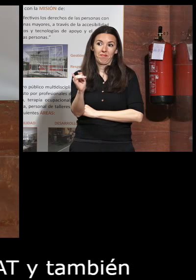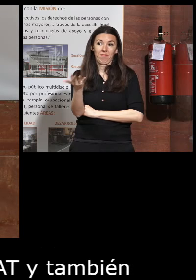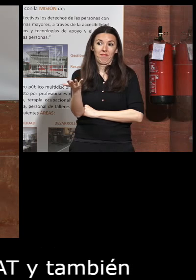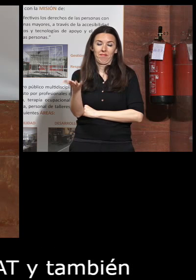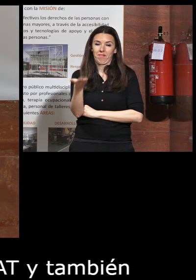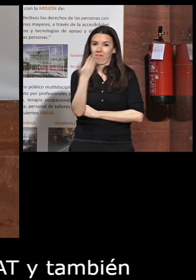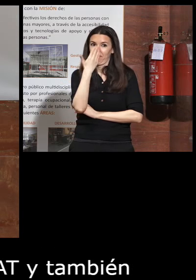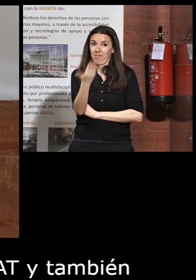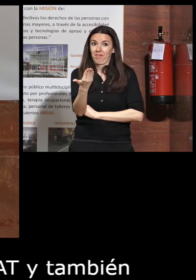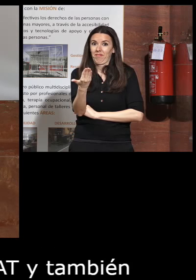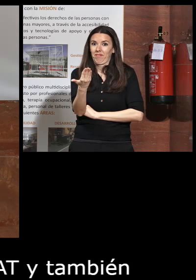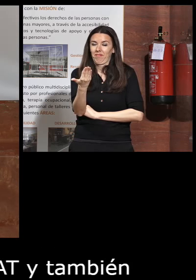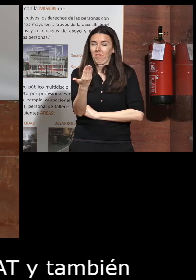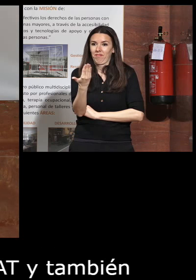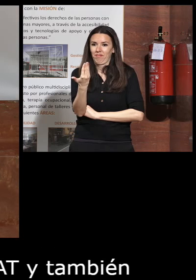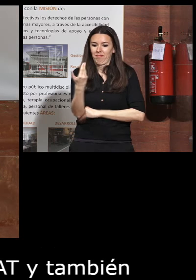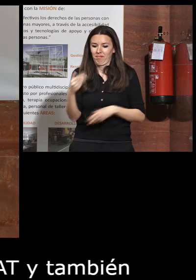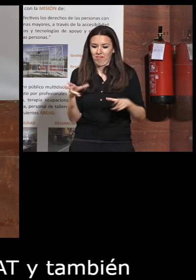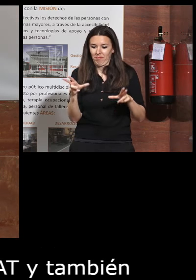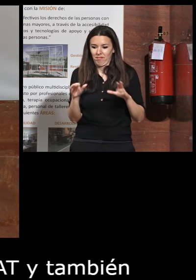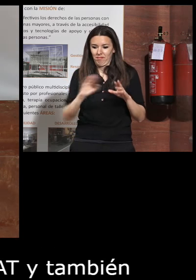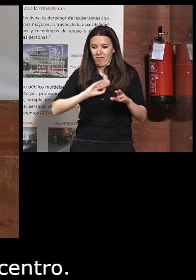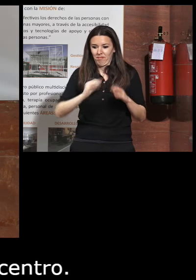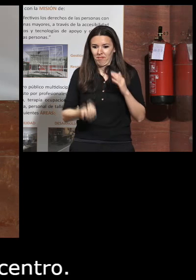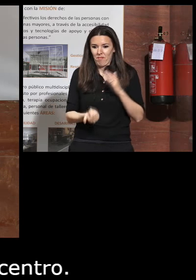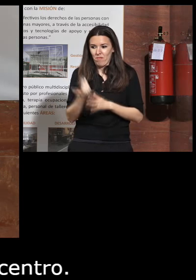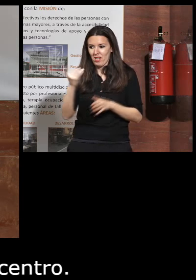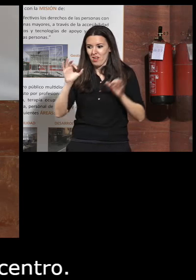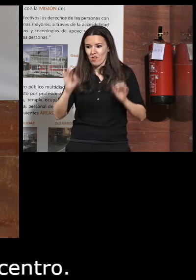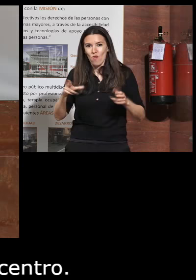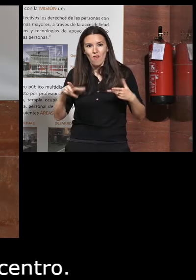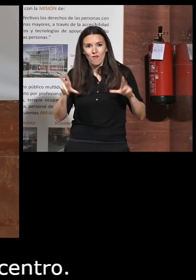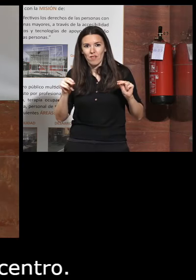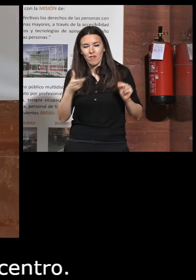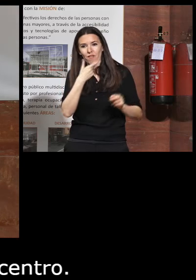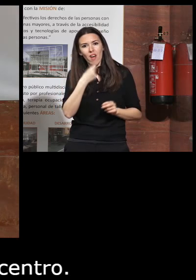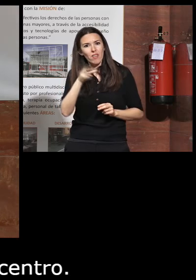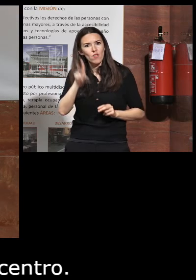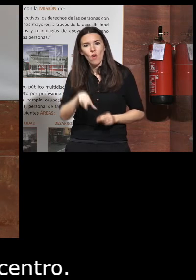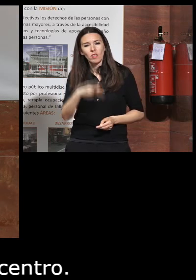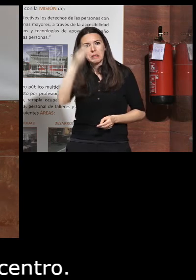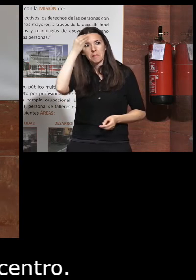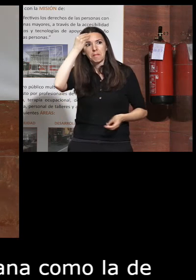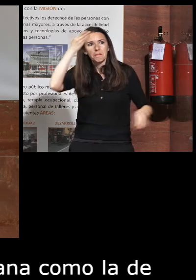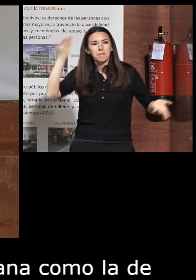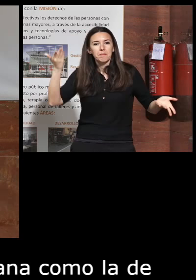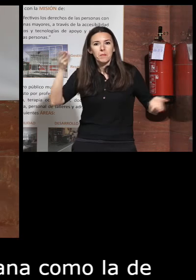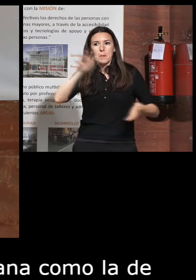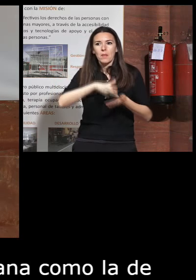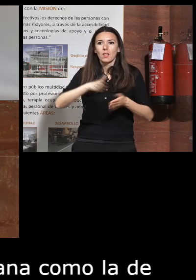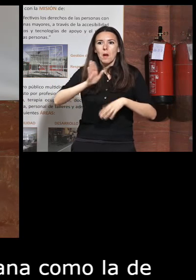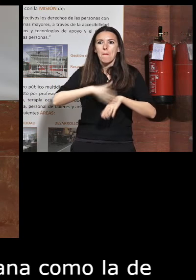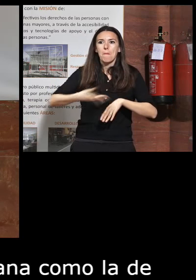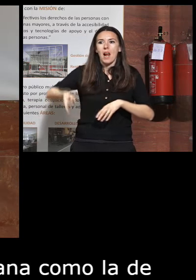la verdad es que concluir una mañana como la de hoy no me resulta fácil y en estos casos a veces pienso pues como somos para